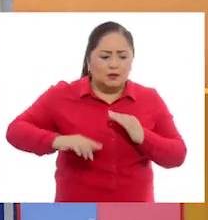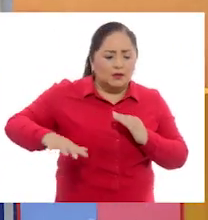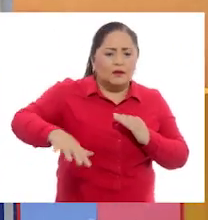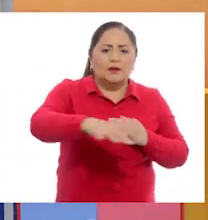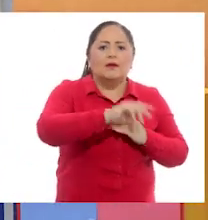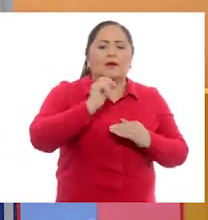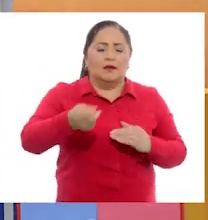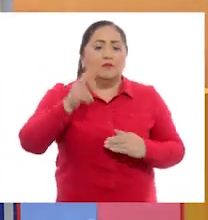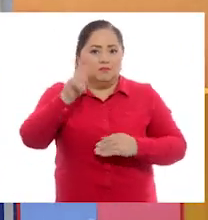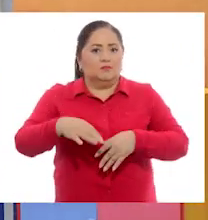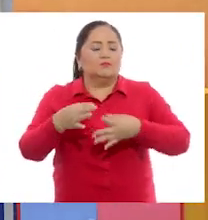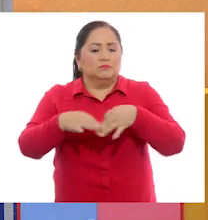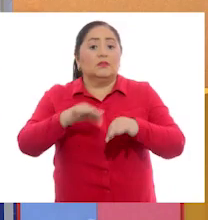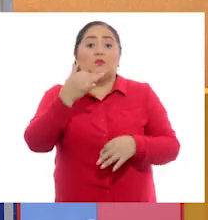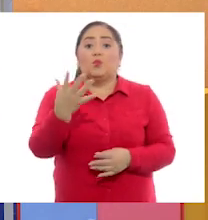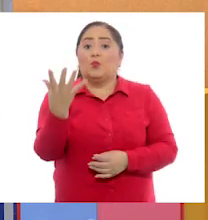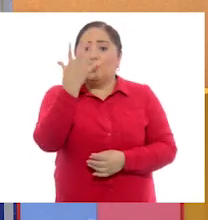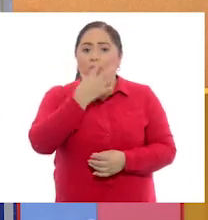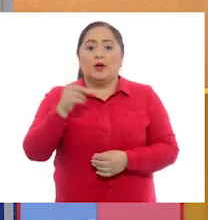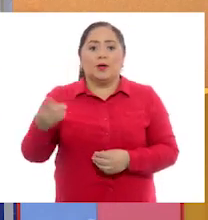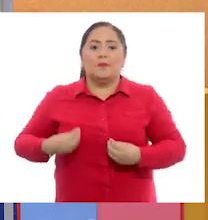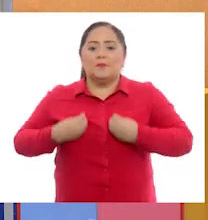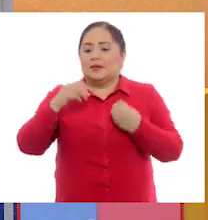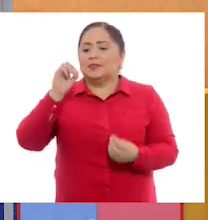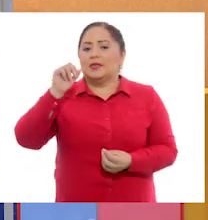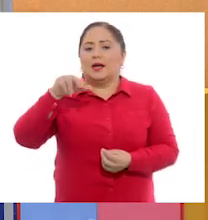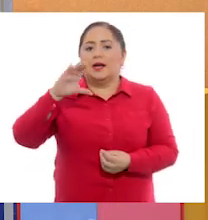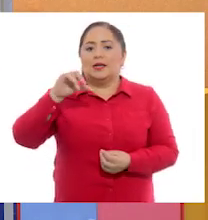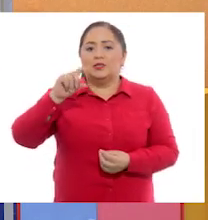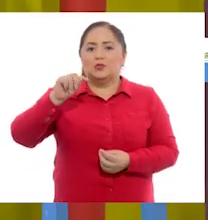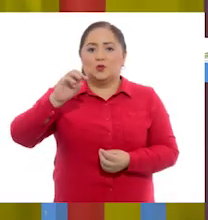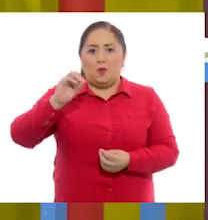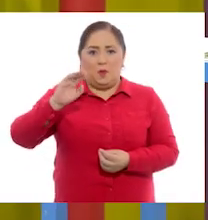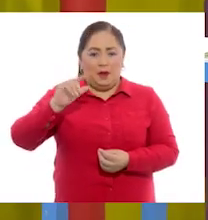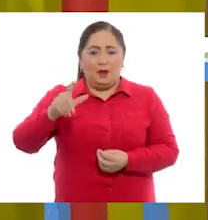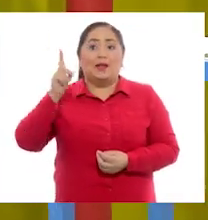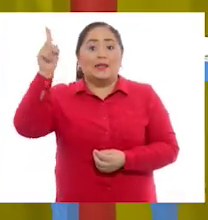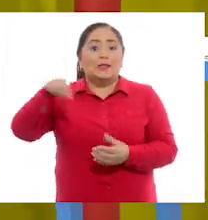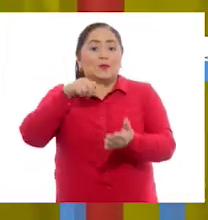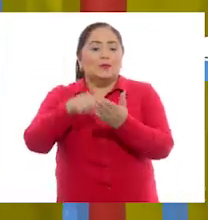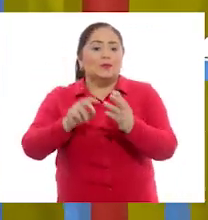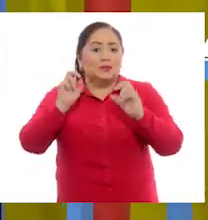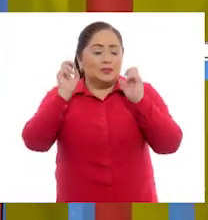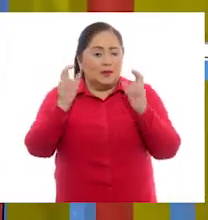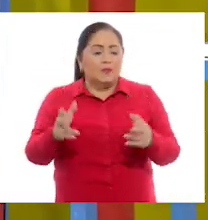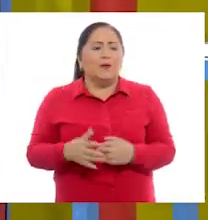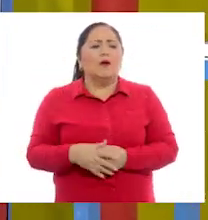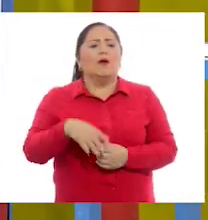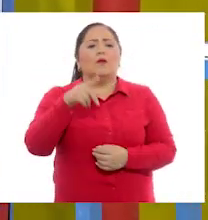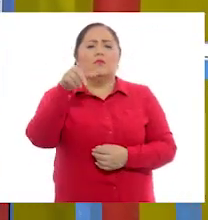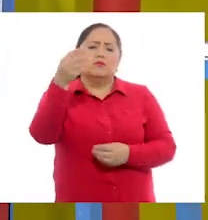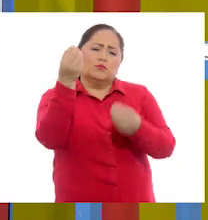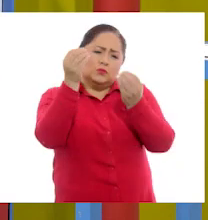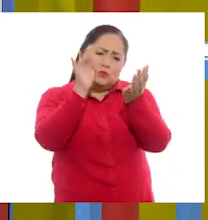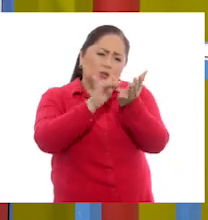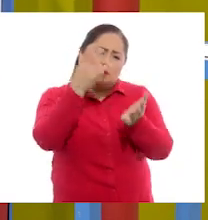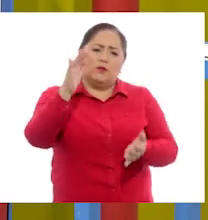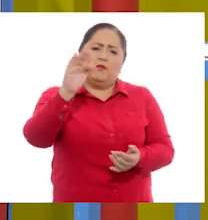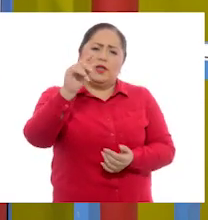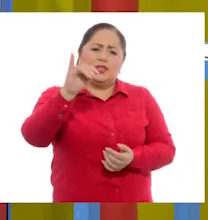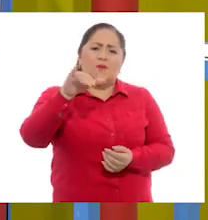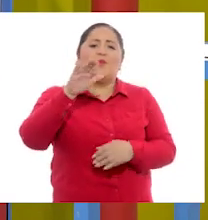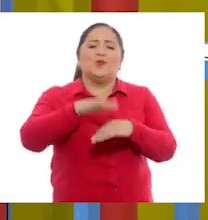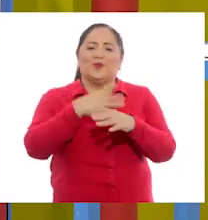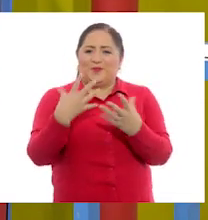comunidad es muy, muy bonito. Ella vive en San Cristóbal, ¿no? Así es, ahí en Chiapas. Fátima, muchas gracias por esta